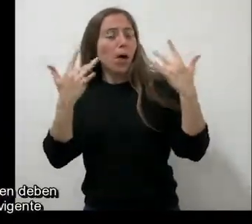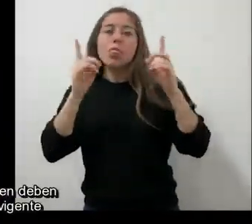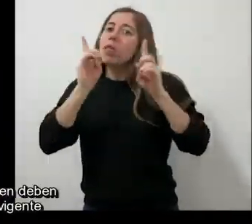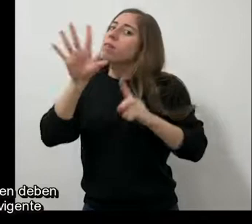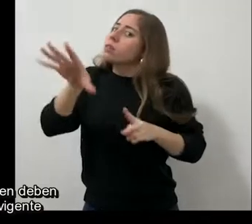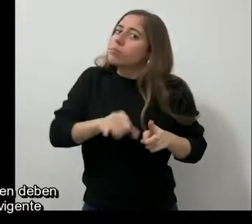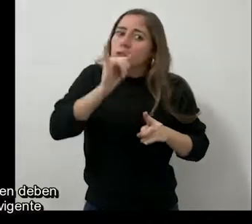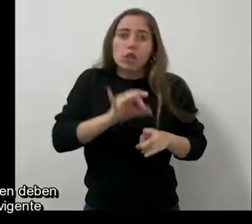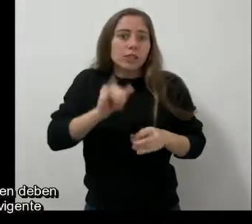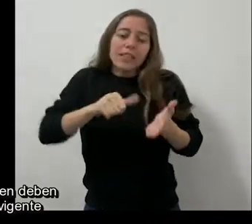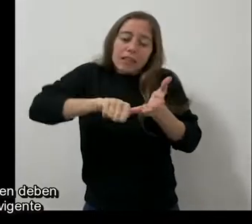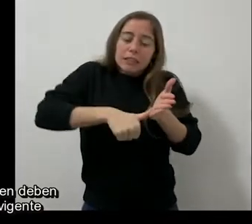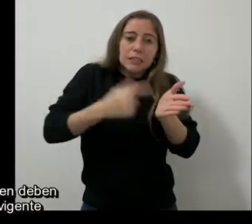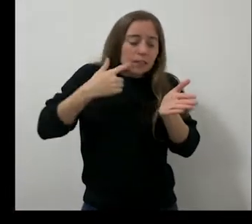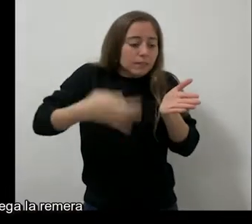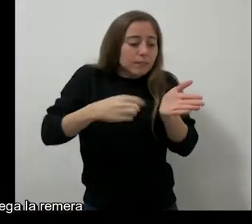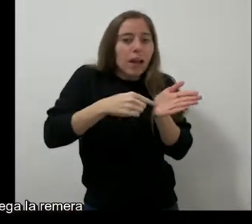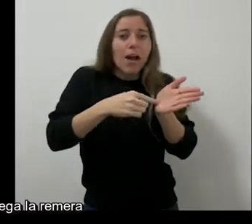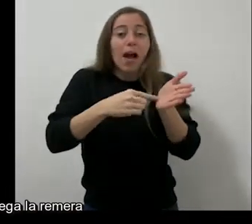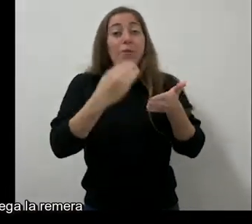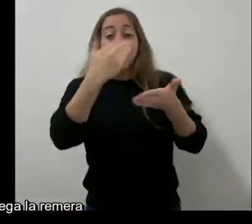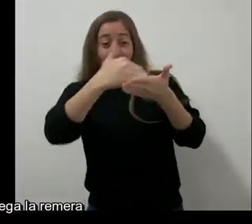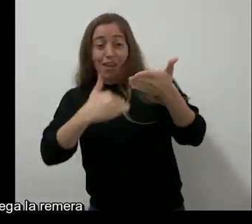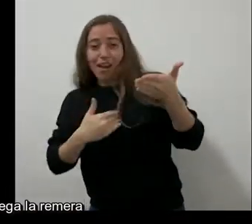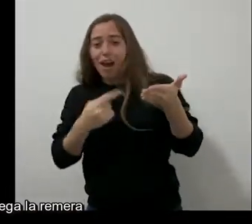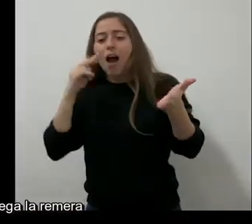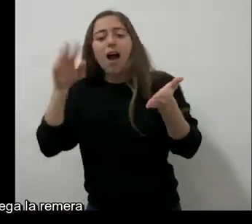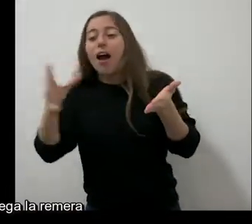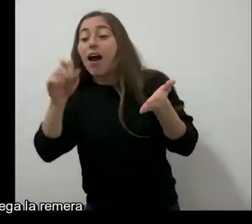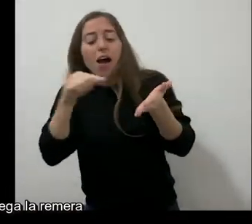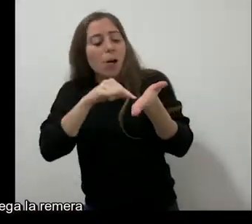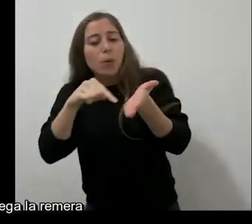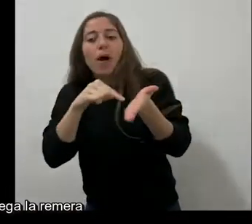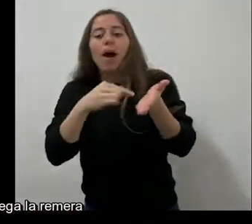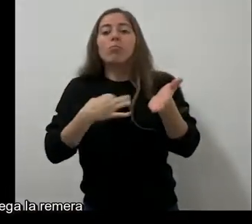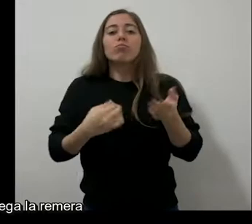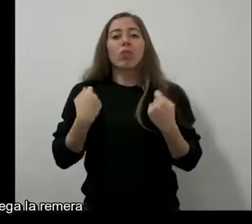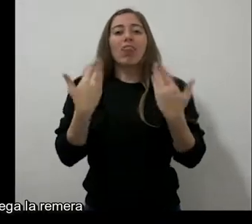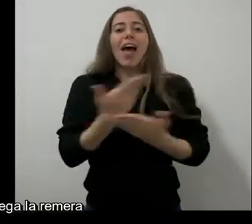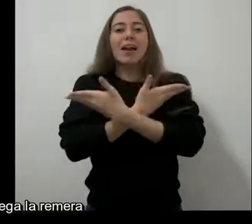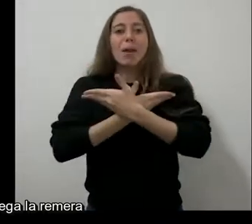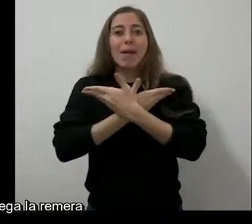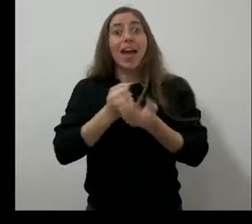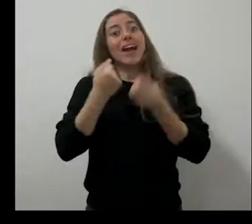deben traer cédula e identidad vigente. Es con esta que se les hace entrega de la remera, también gratuita.